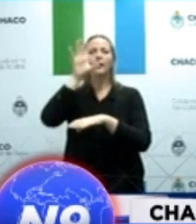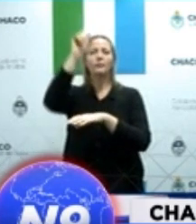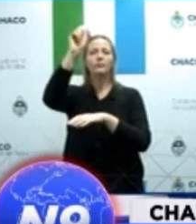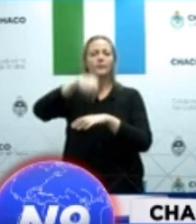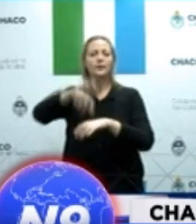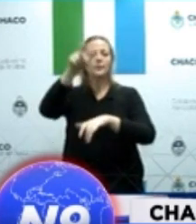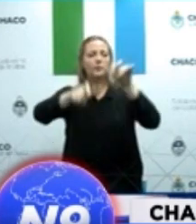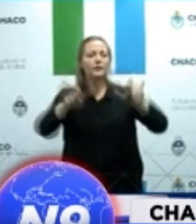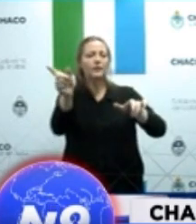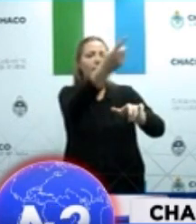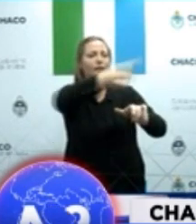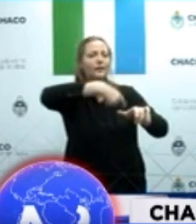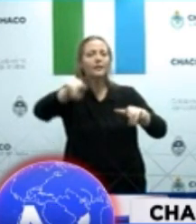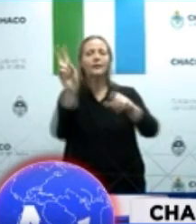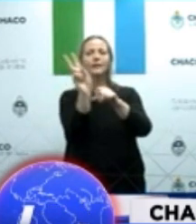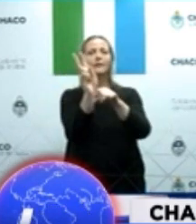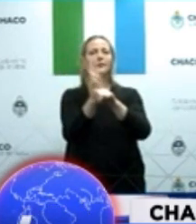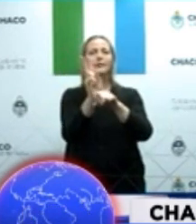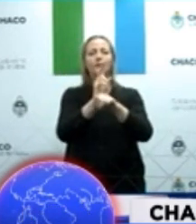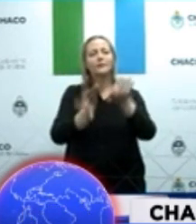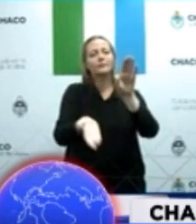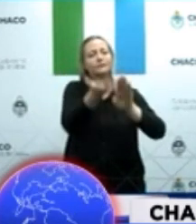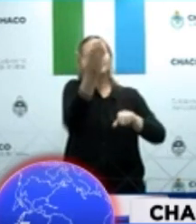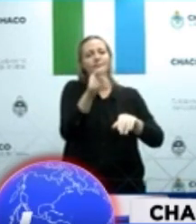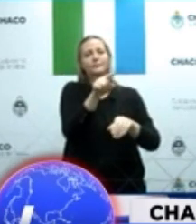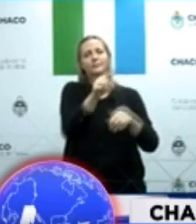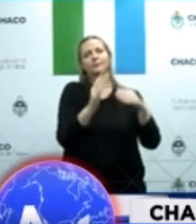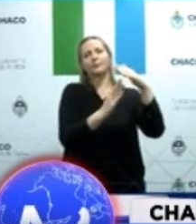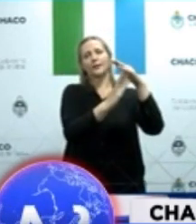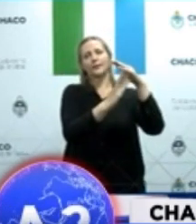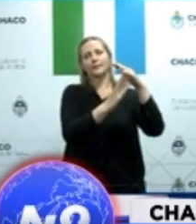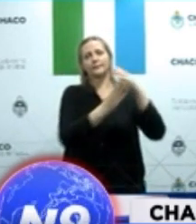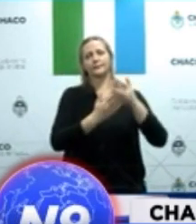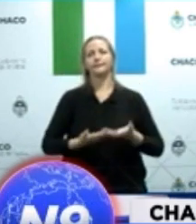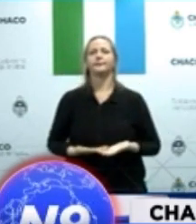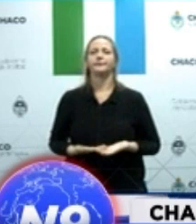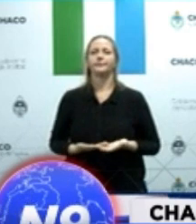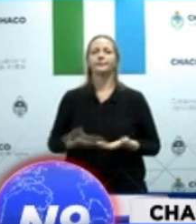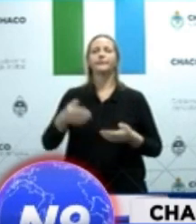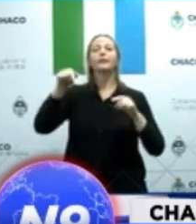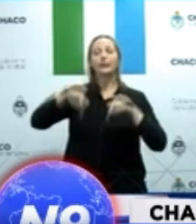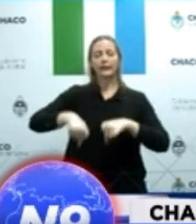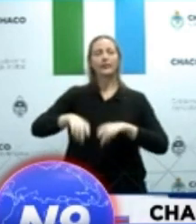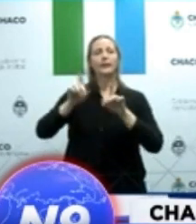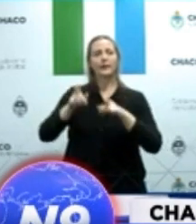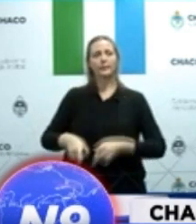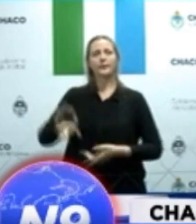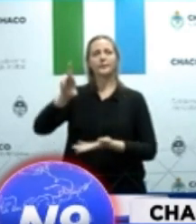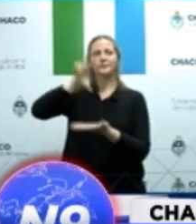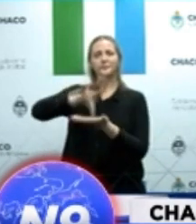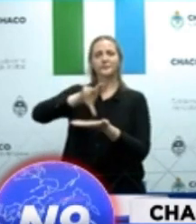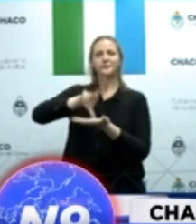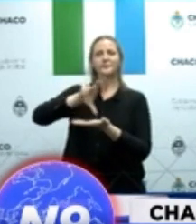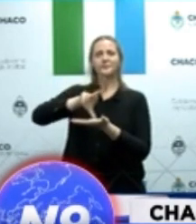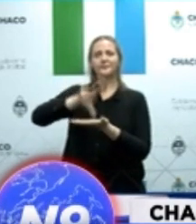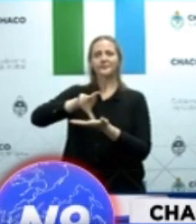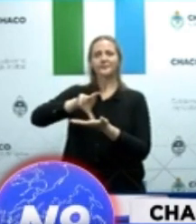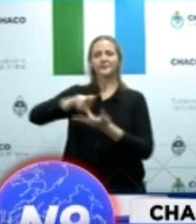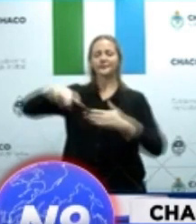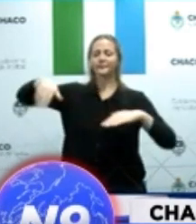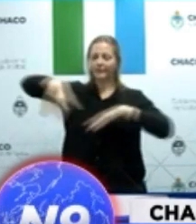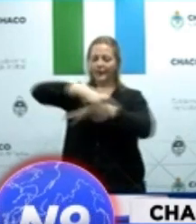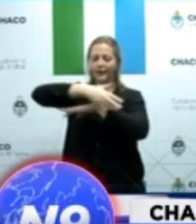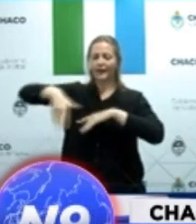35 puestos al 800, 16 puestos al 500, con el objeto de reducir estos casos. ¿Saben